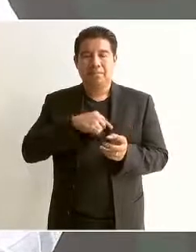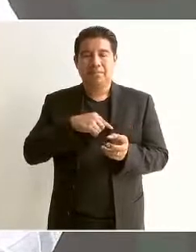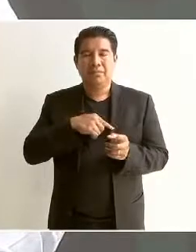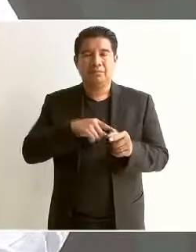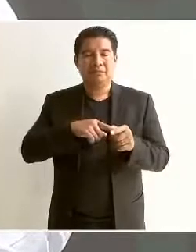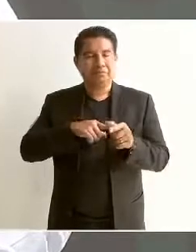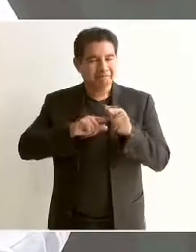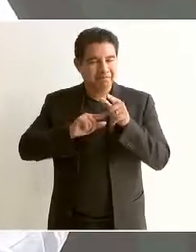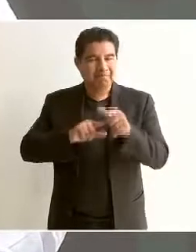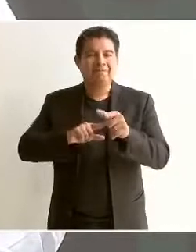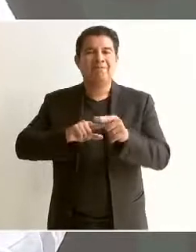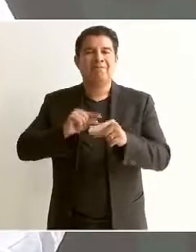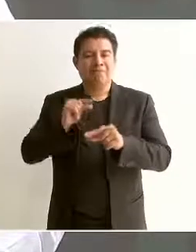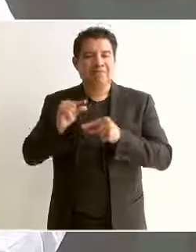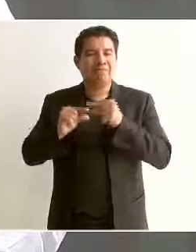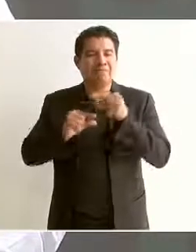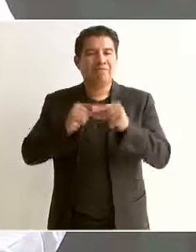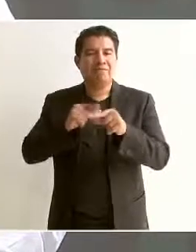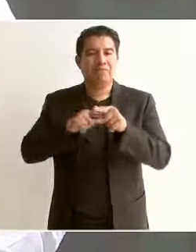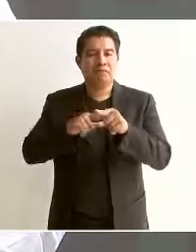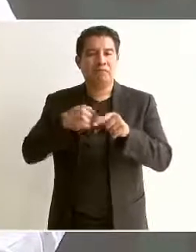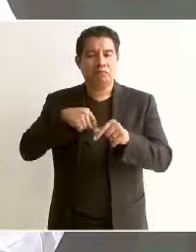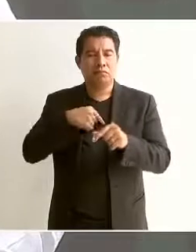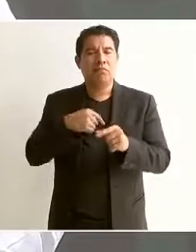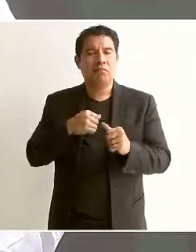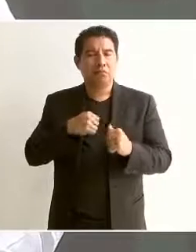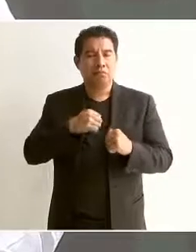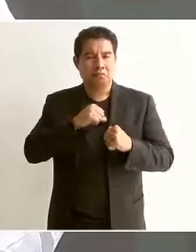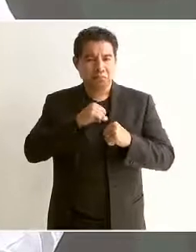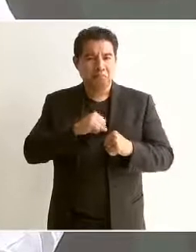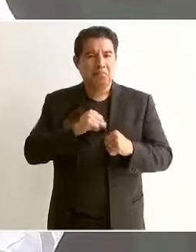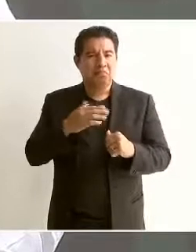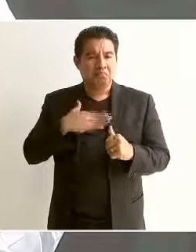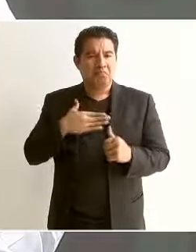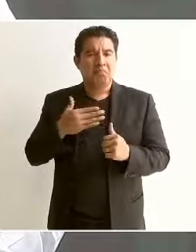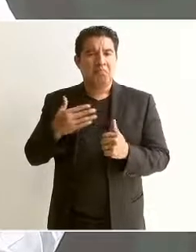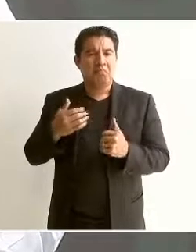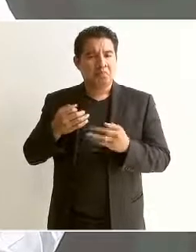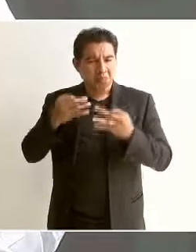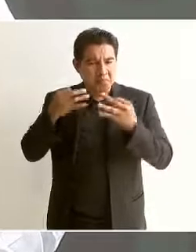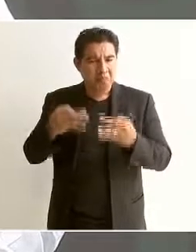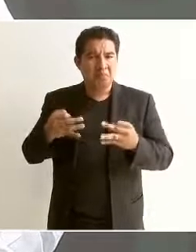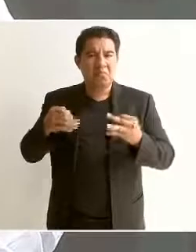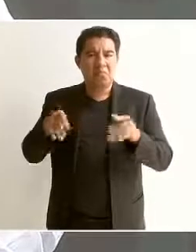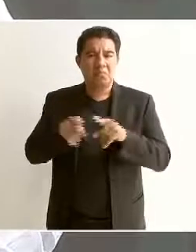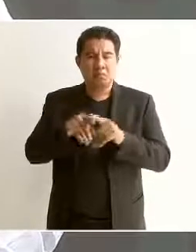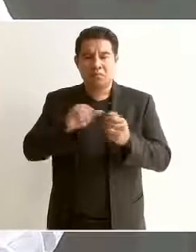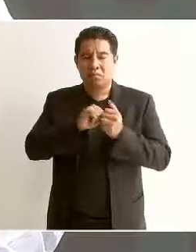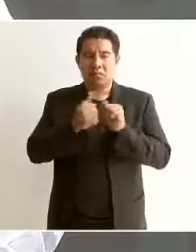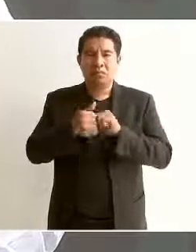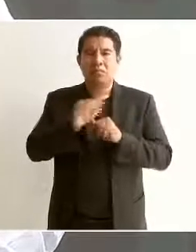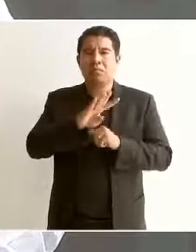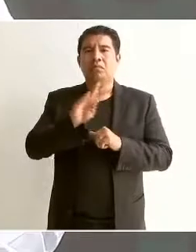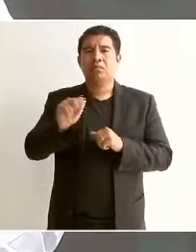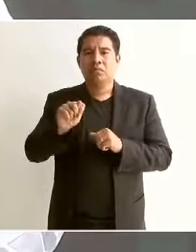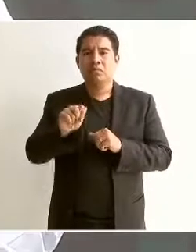tenemos suficiente autoridad moral autoridad política para llevar a cabo la transformación